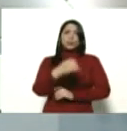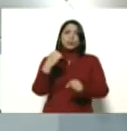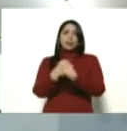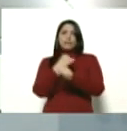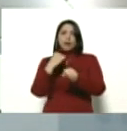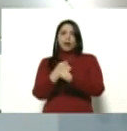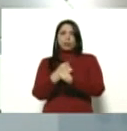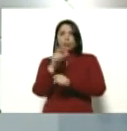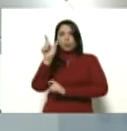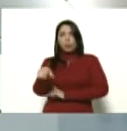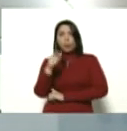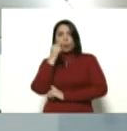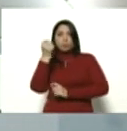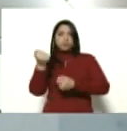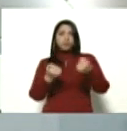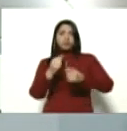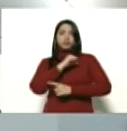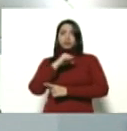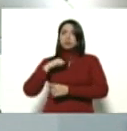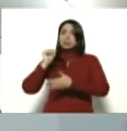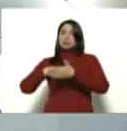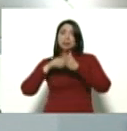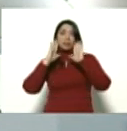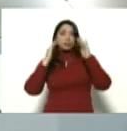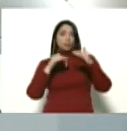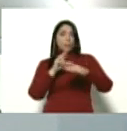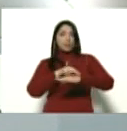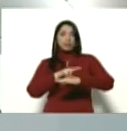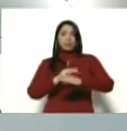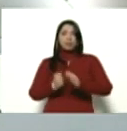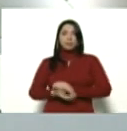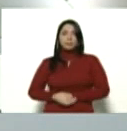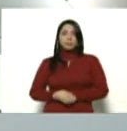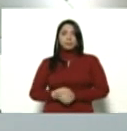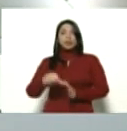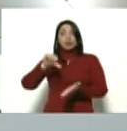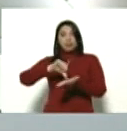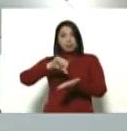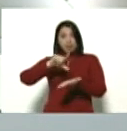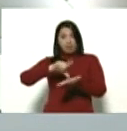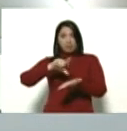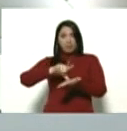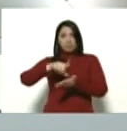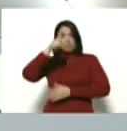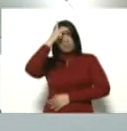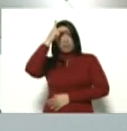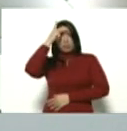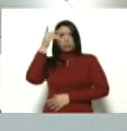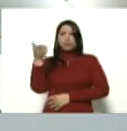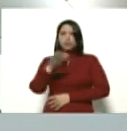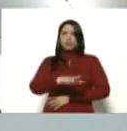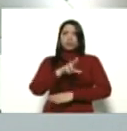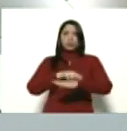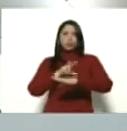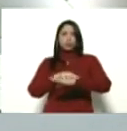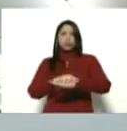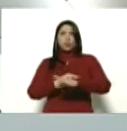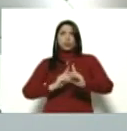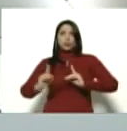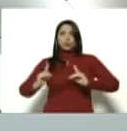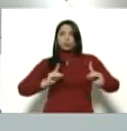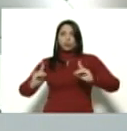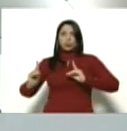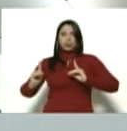Araque, conductor privado, sin atención médica. En Lima, Perú, murió el nutricionista Héctor José Carballo,